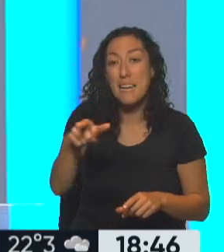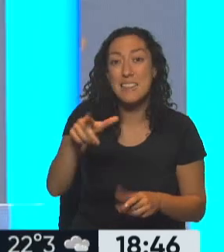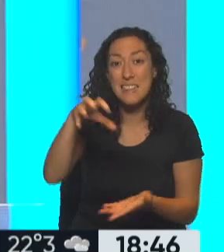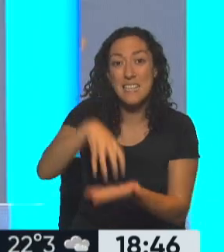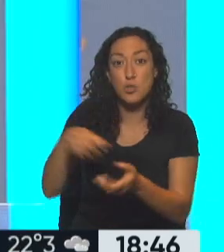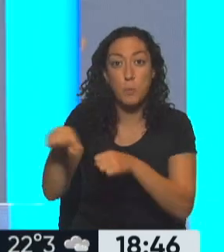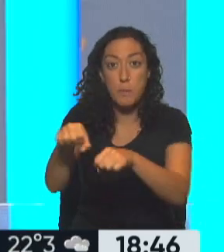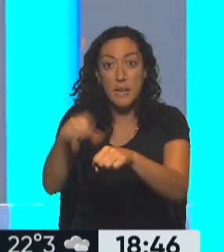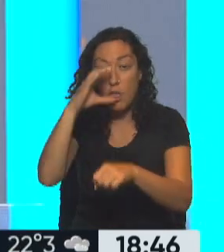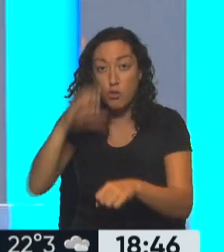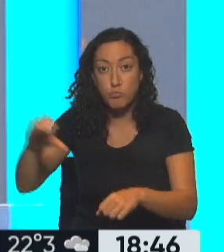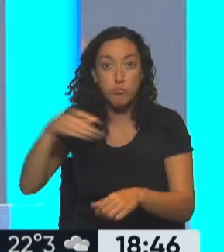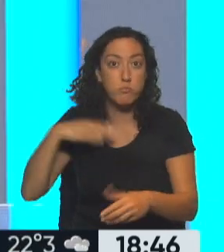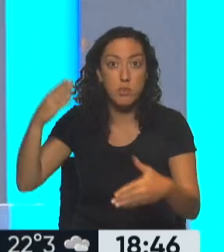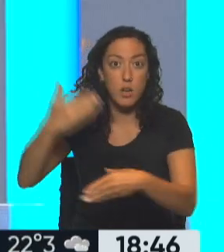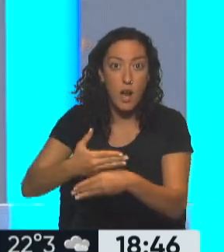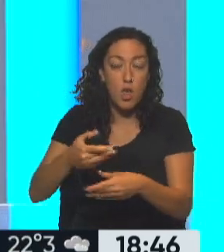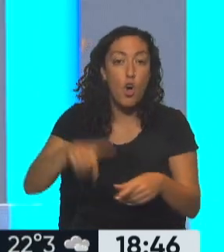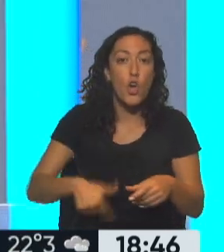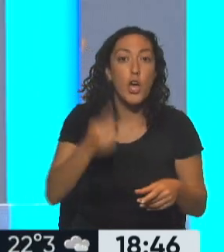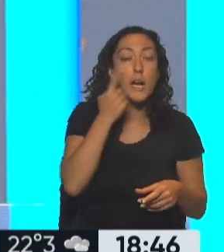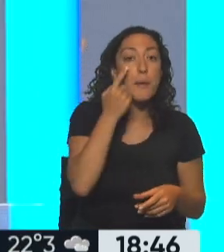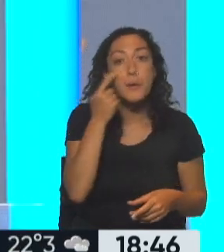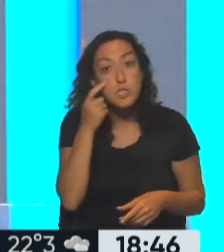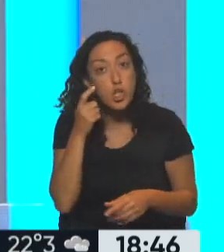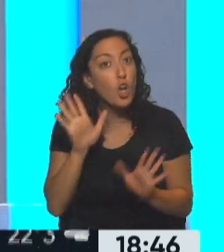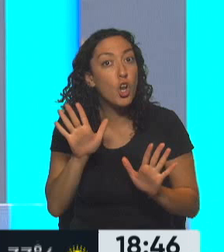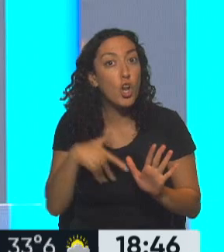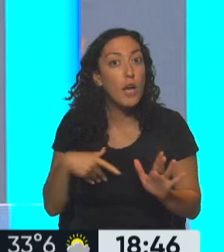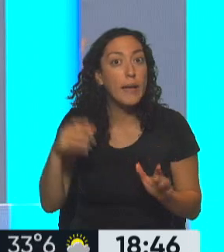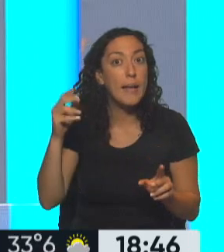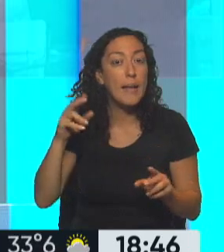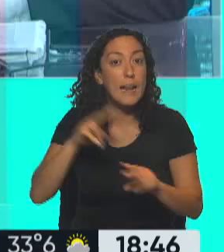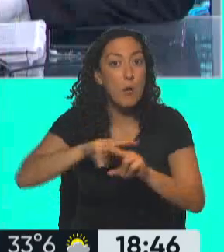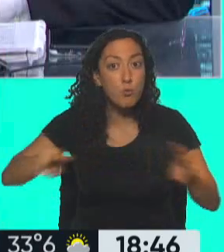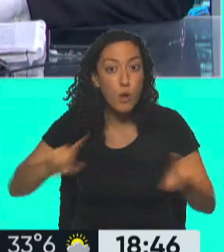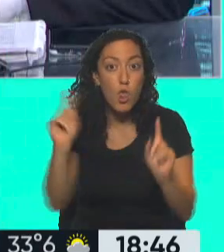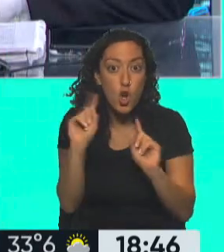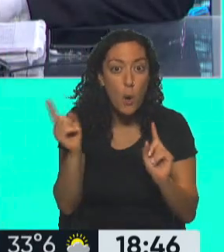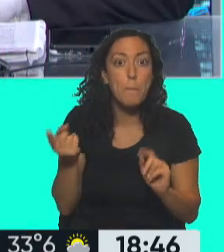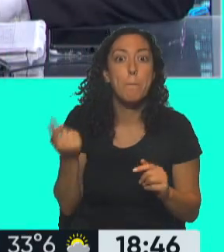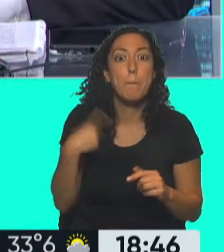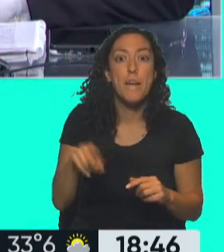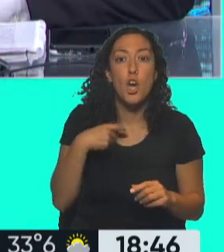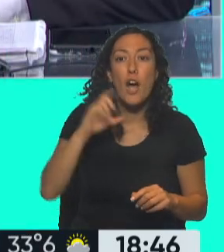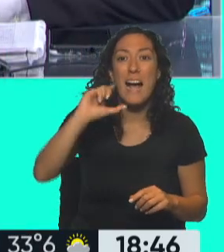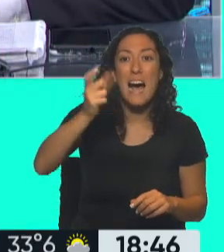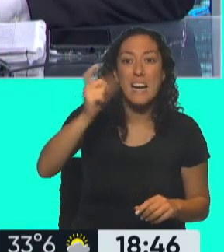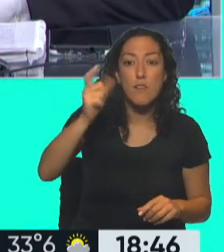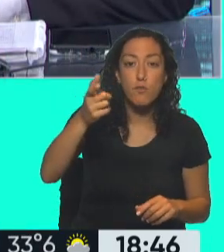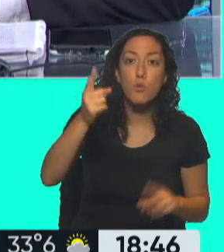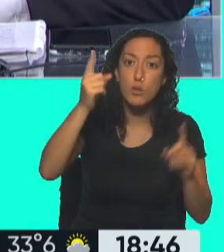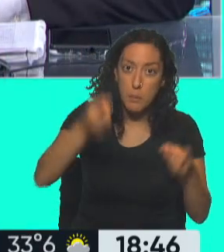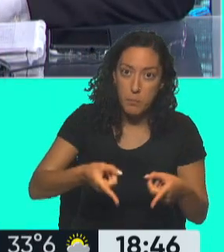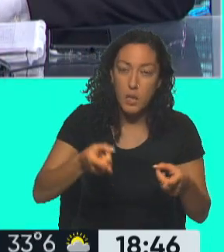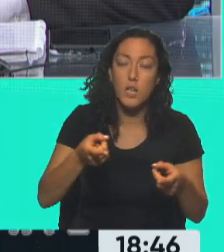le tocó una revisión, no hubo cláusura, pero sí varias irregularidades en Carrefour de... Y yo te hago una